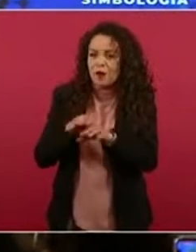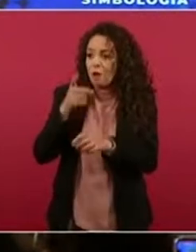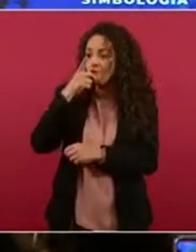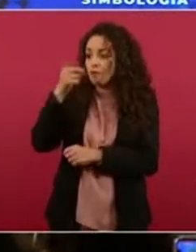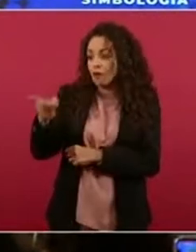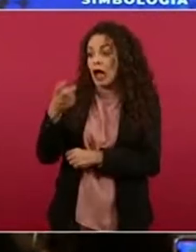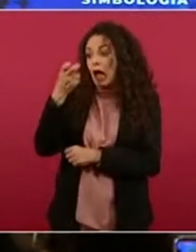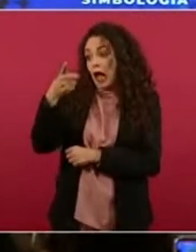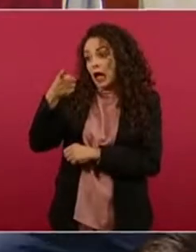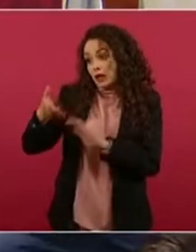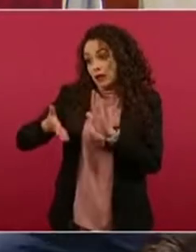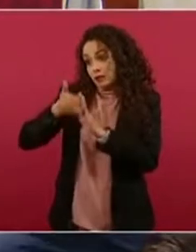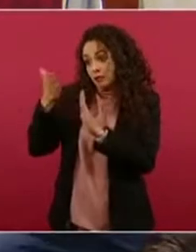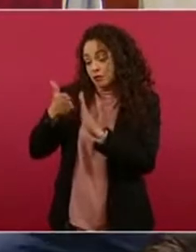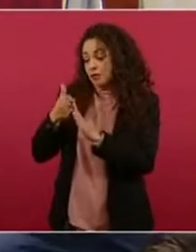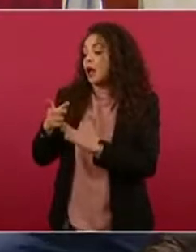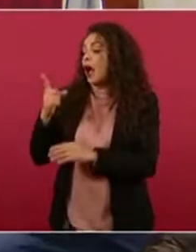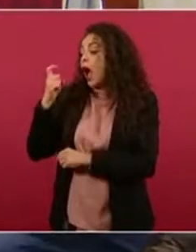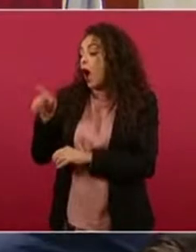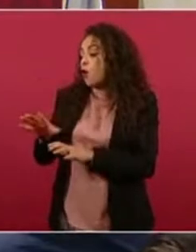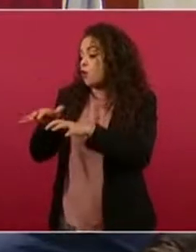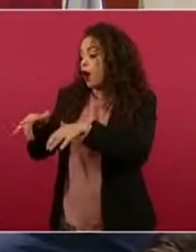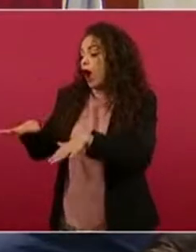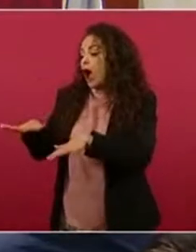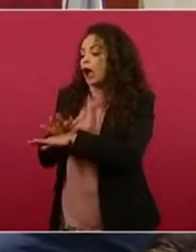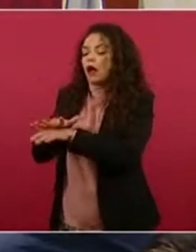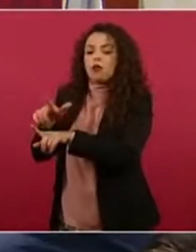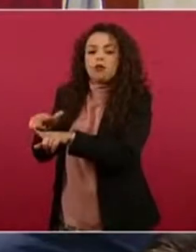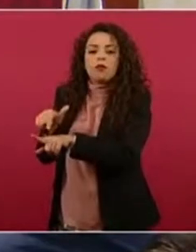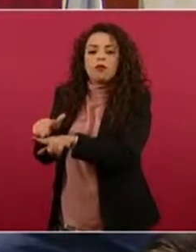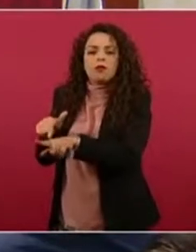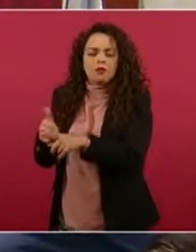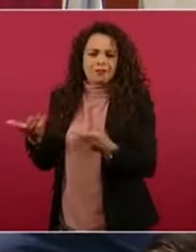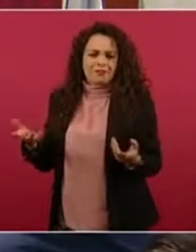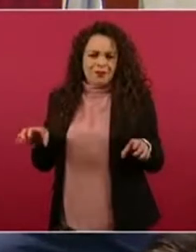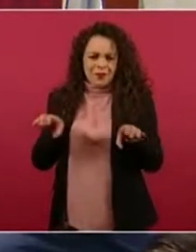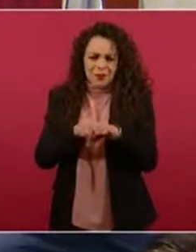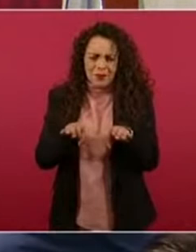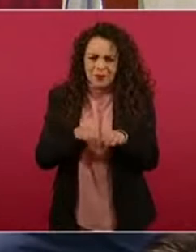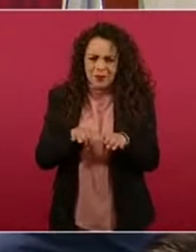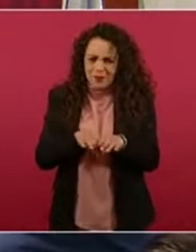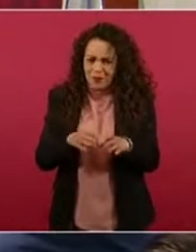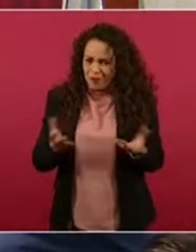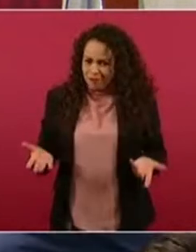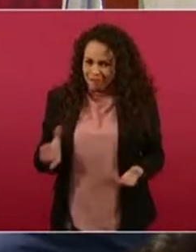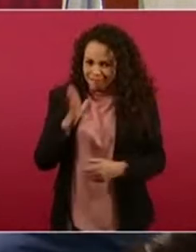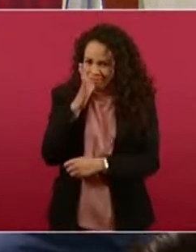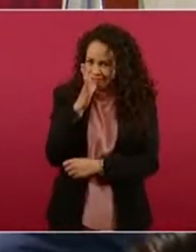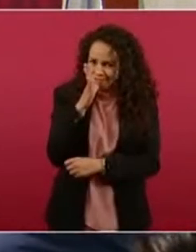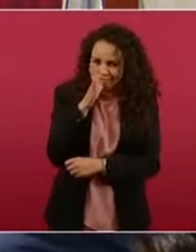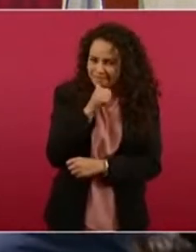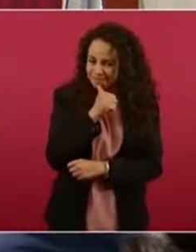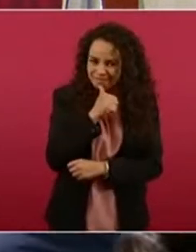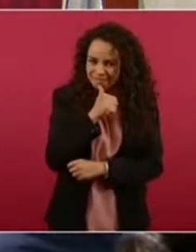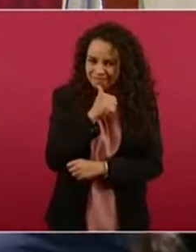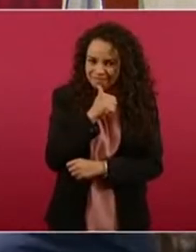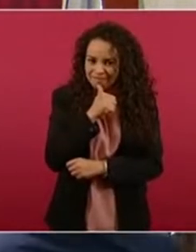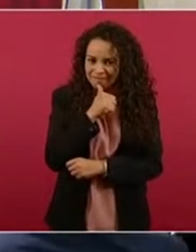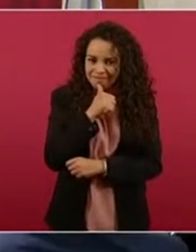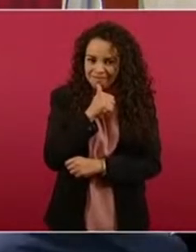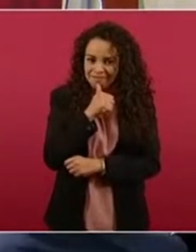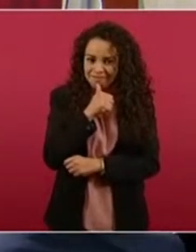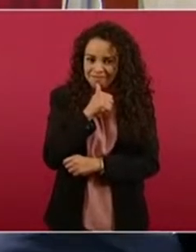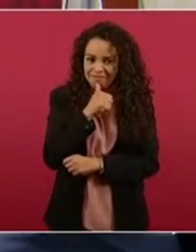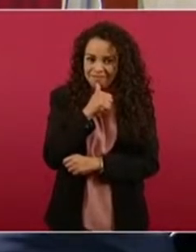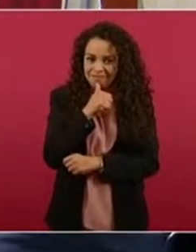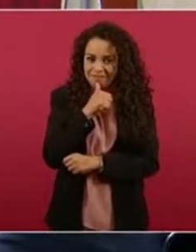o ya están cambiando los colores, si todavía no se